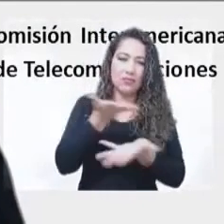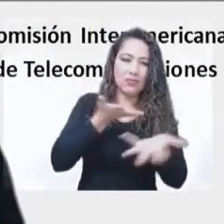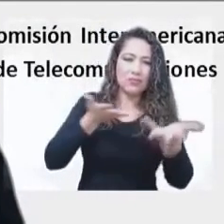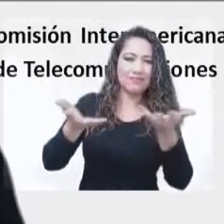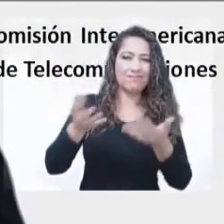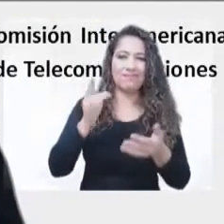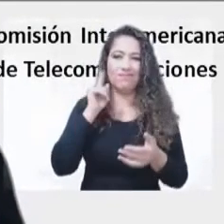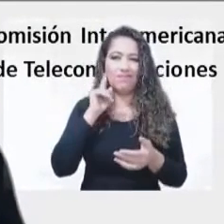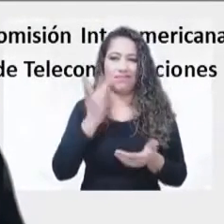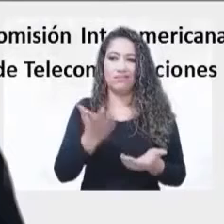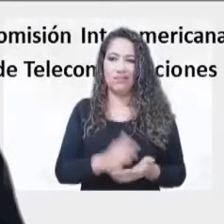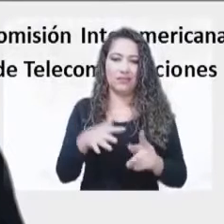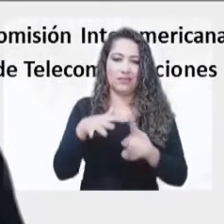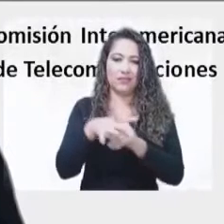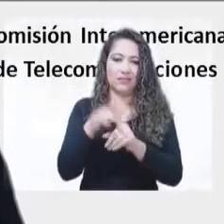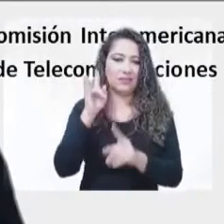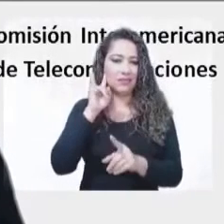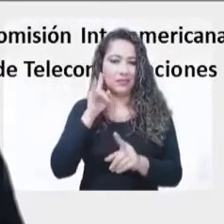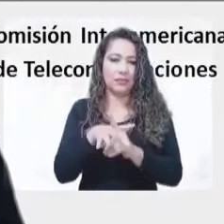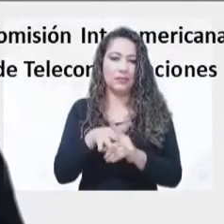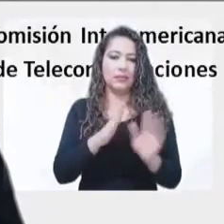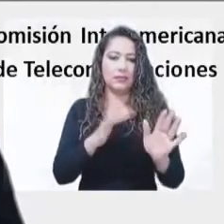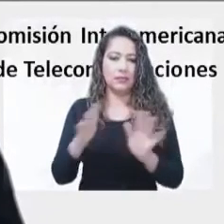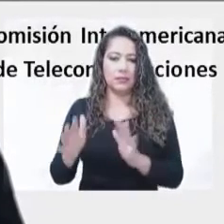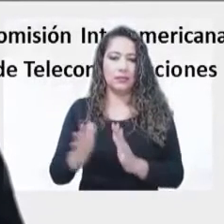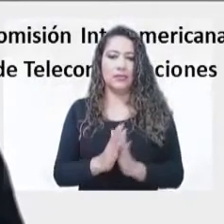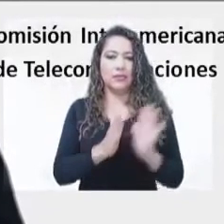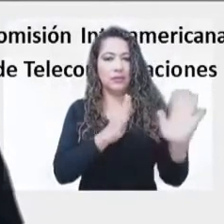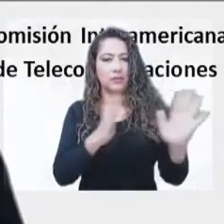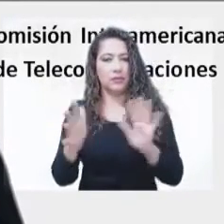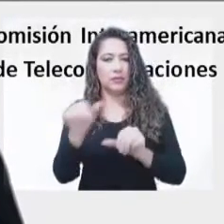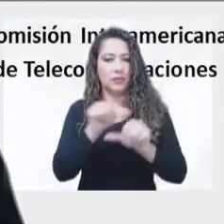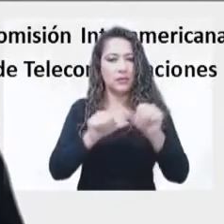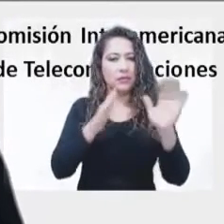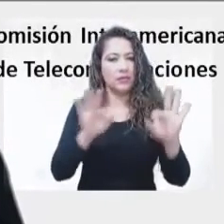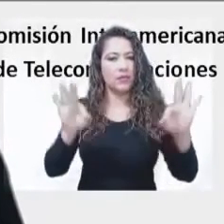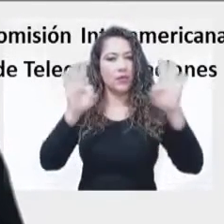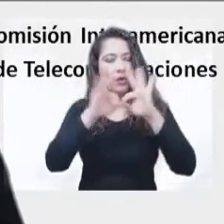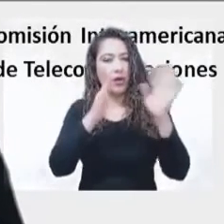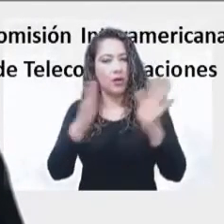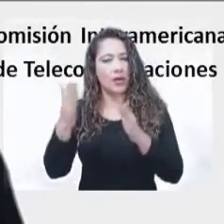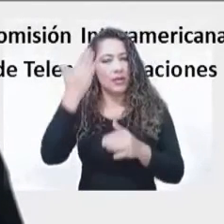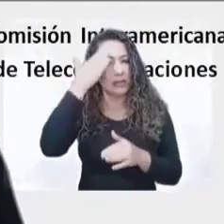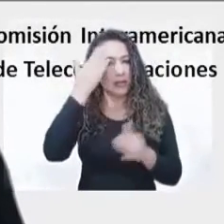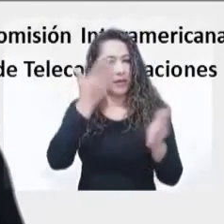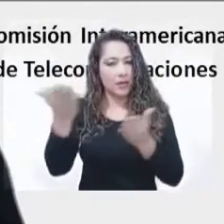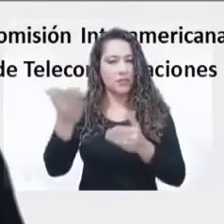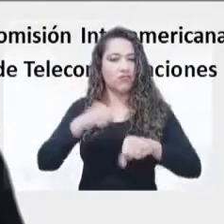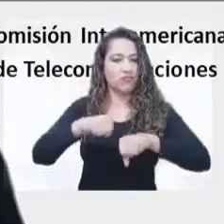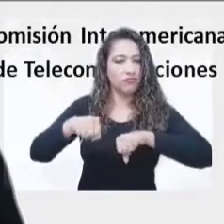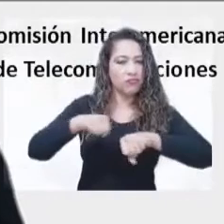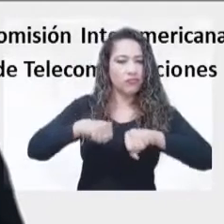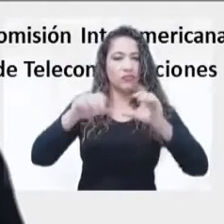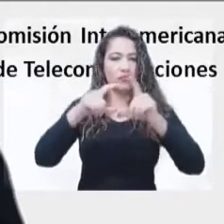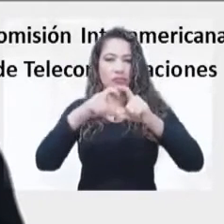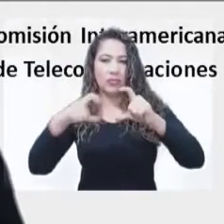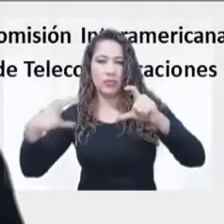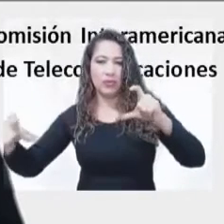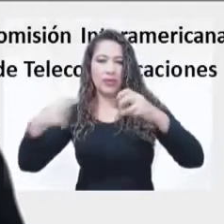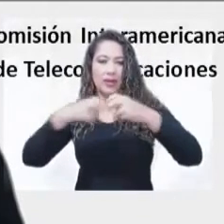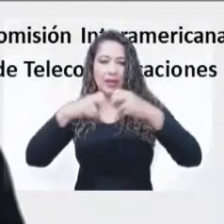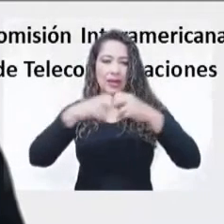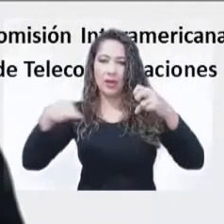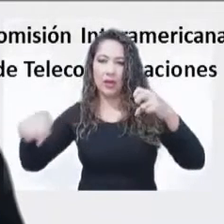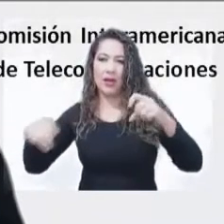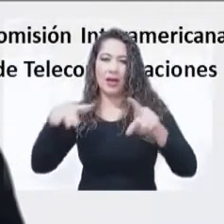perjudiciales, como también considerar el entorno electromagnético y sus posibles efectos en el ser